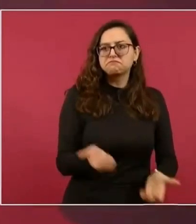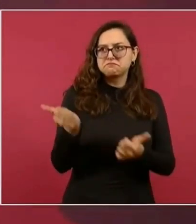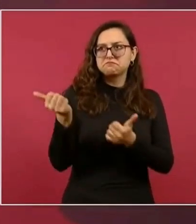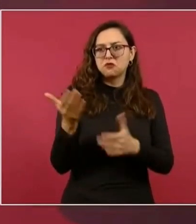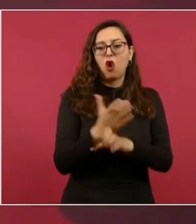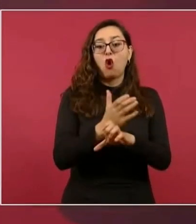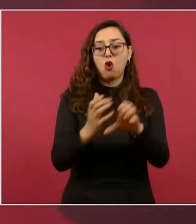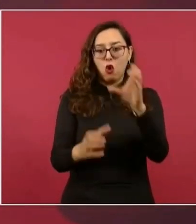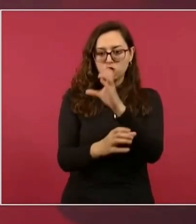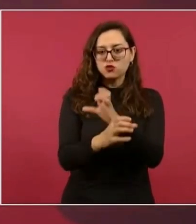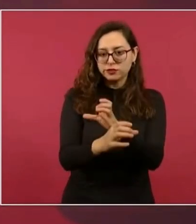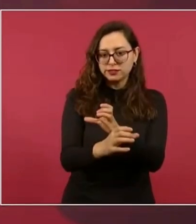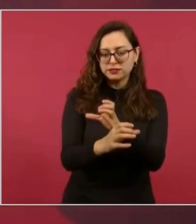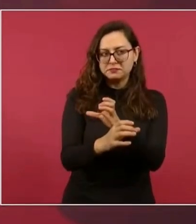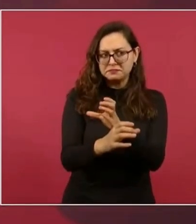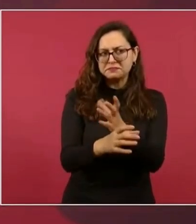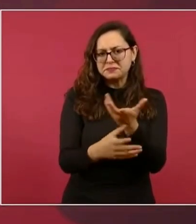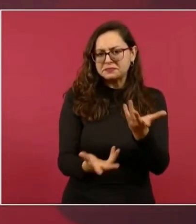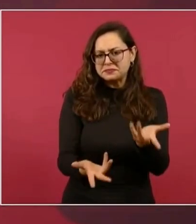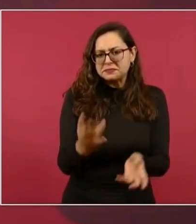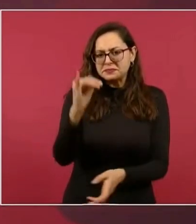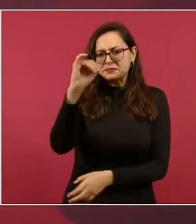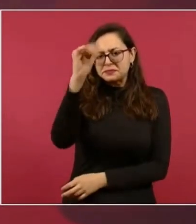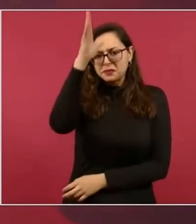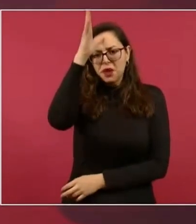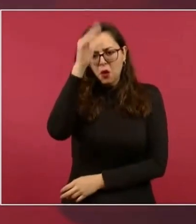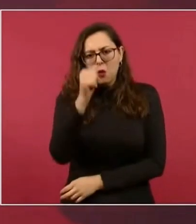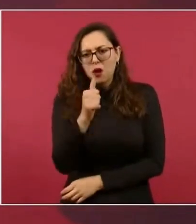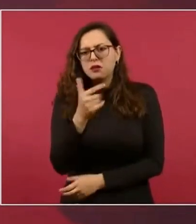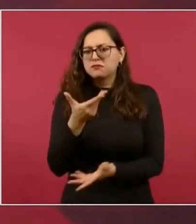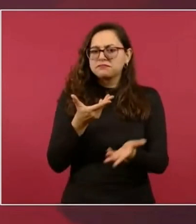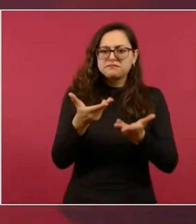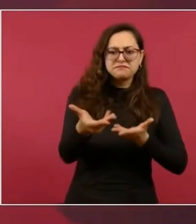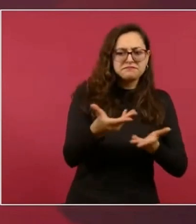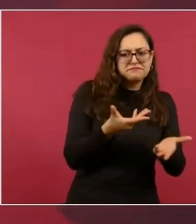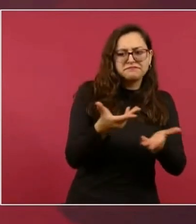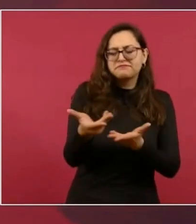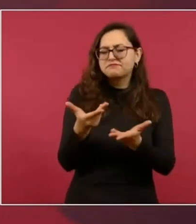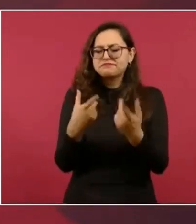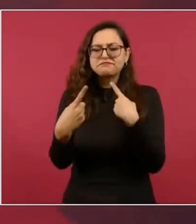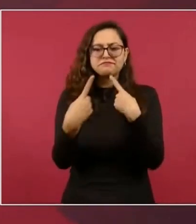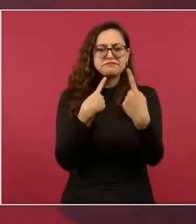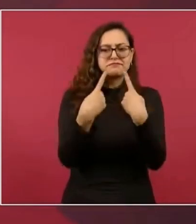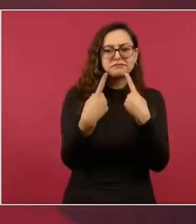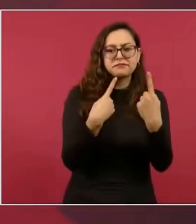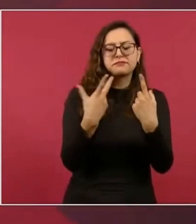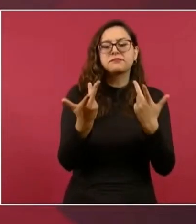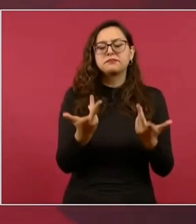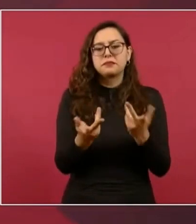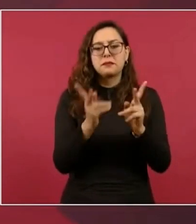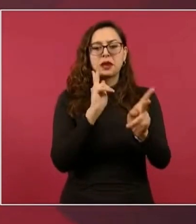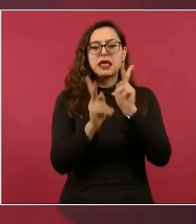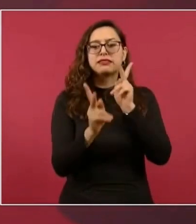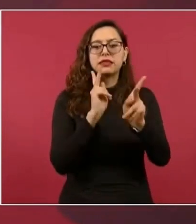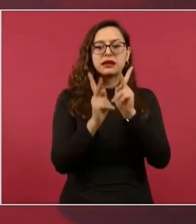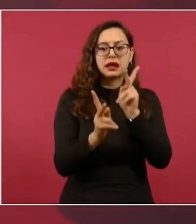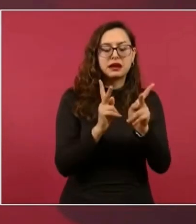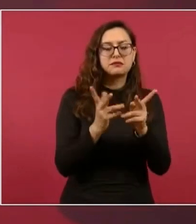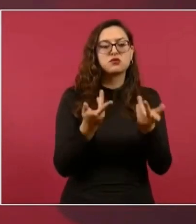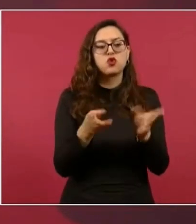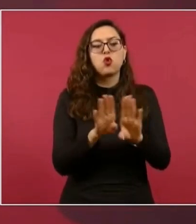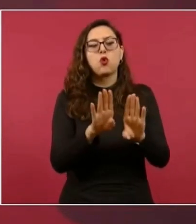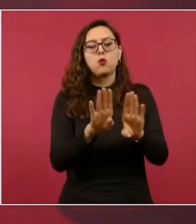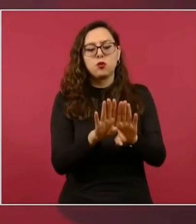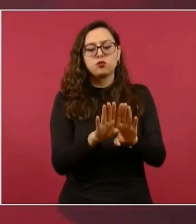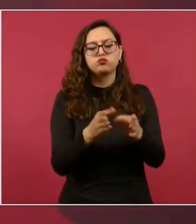quienes se dedican al transporte de carga en aviones,